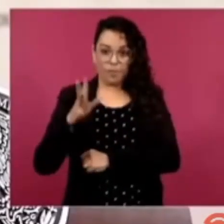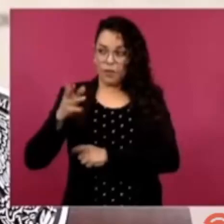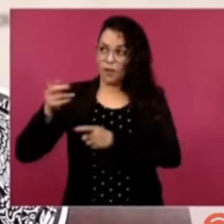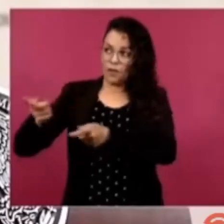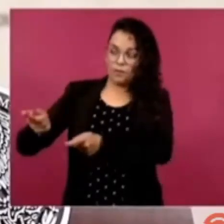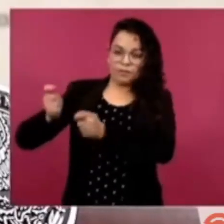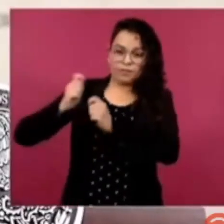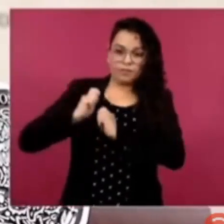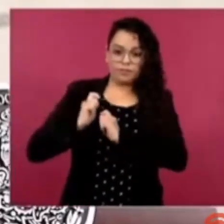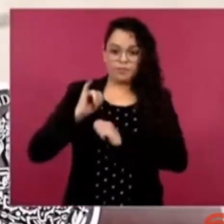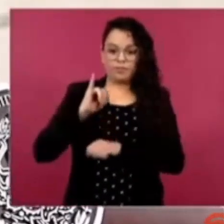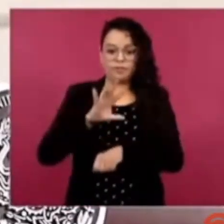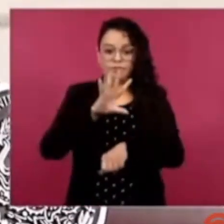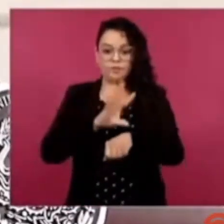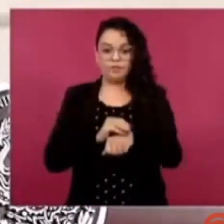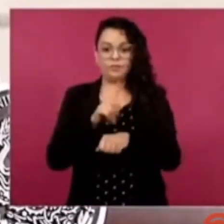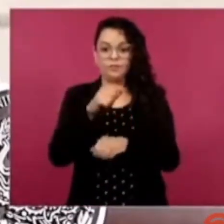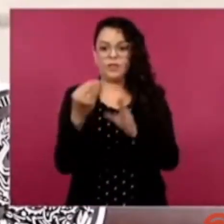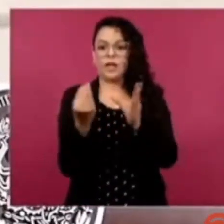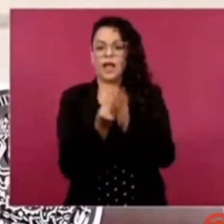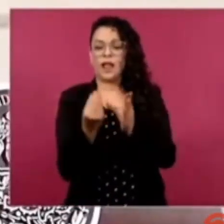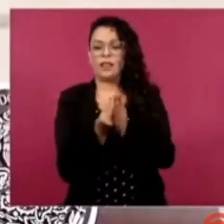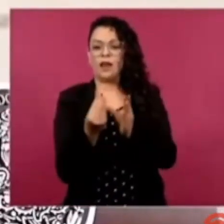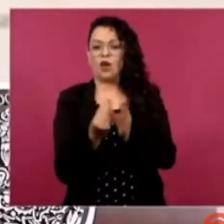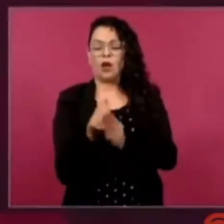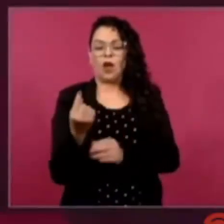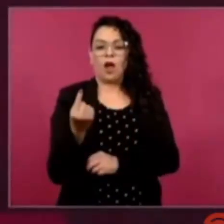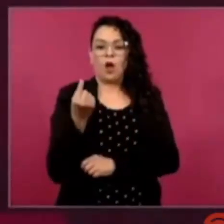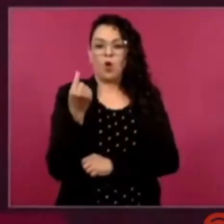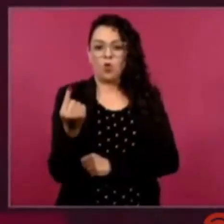en la operación del aeropuerto.